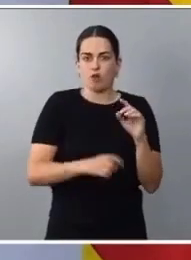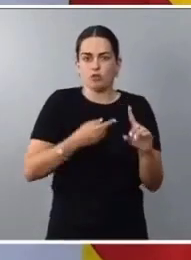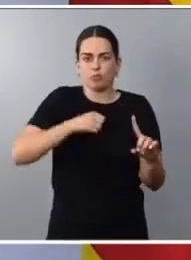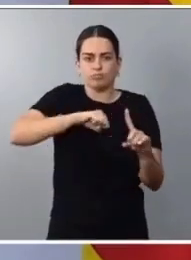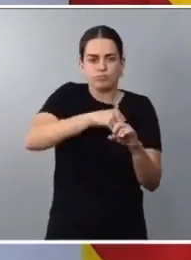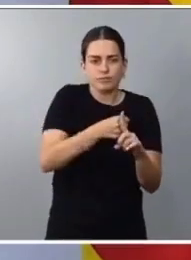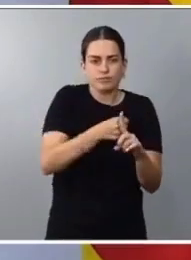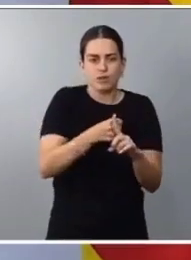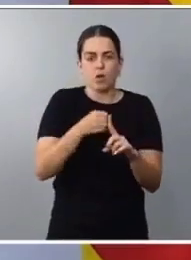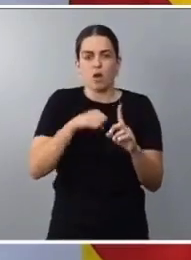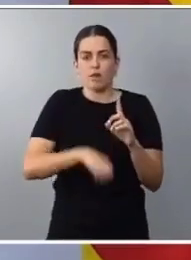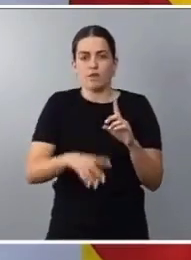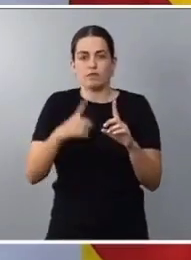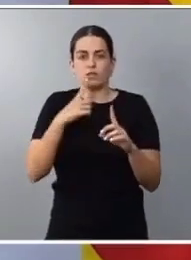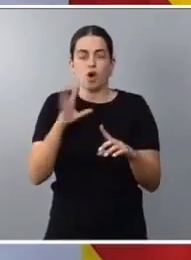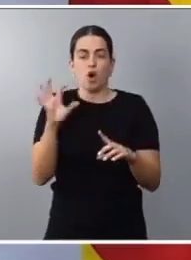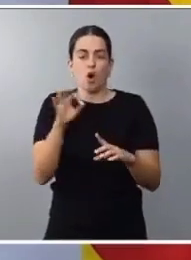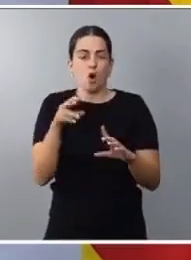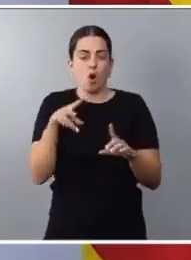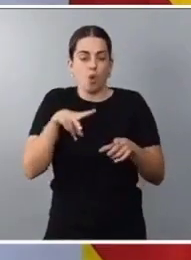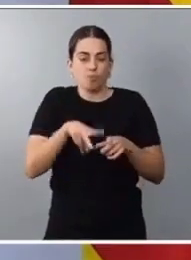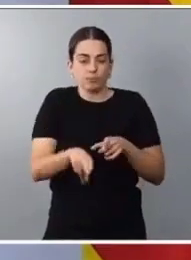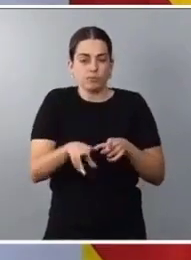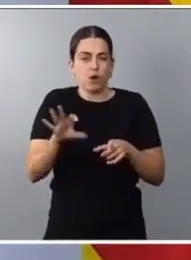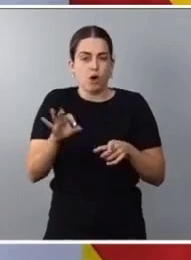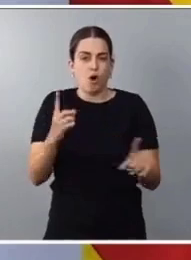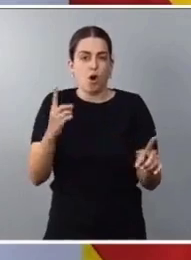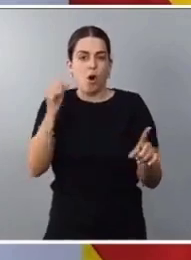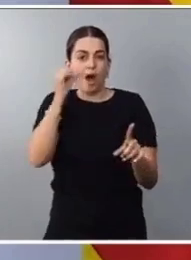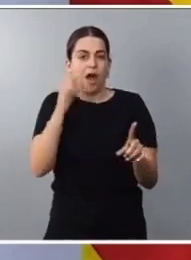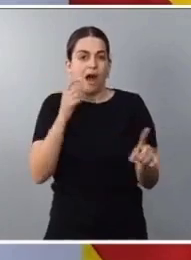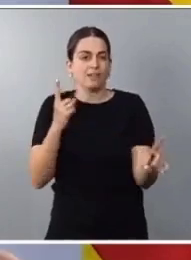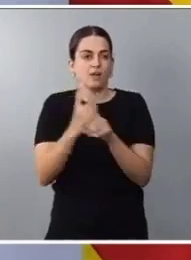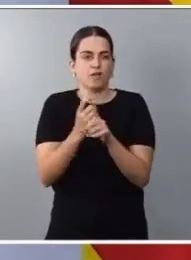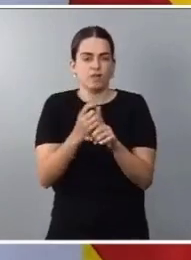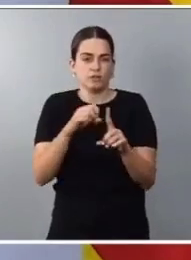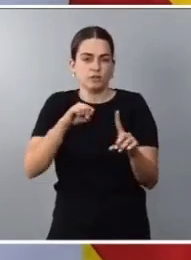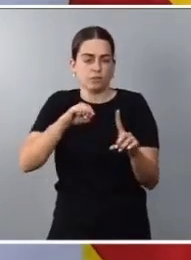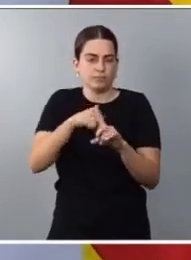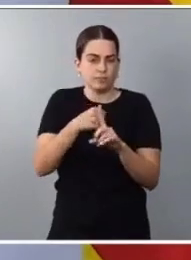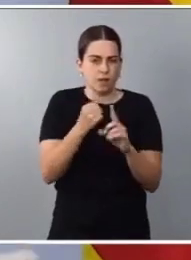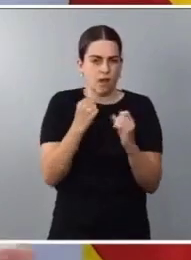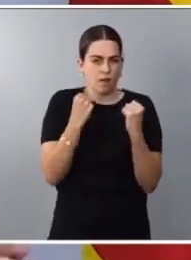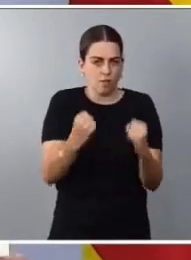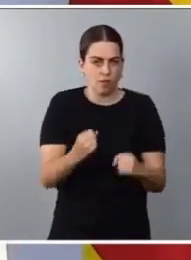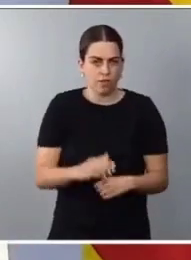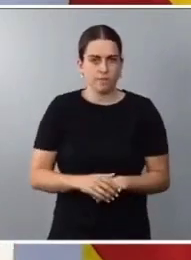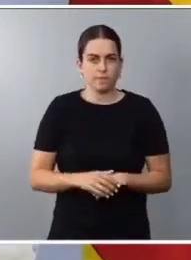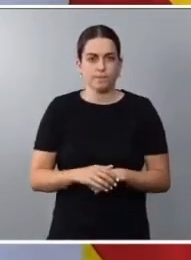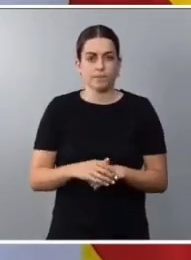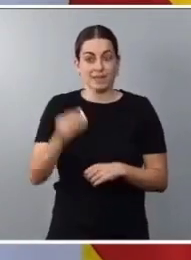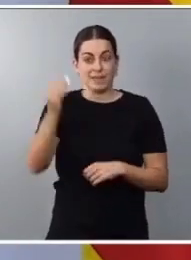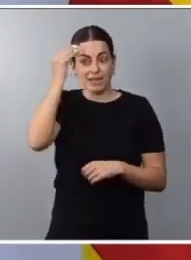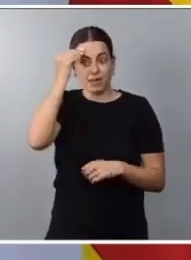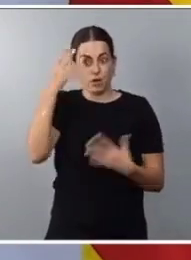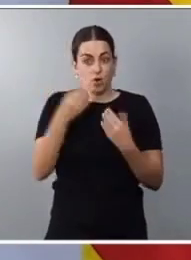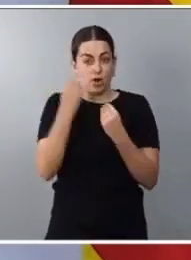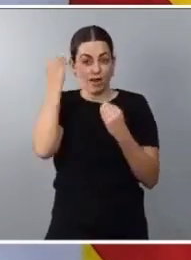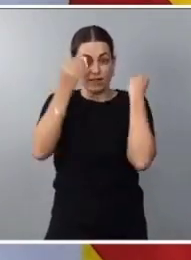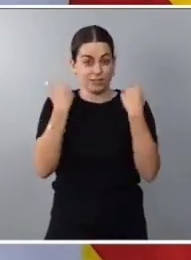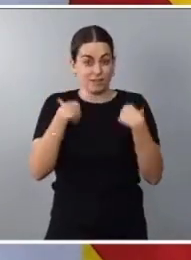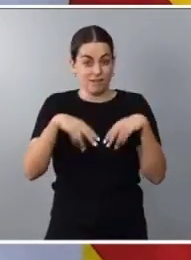esterilización forzosa o la anticoncepción forzosa. Creo, y con esta reflexión termino, que